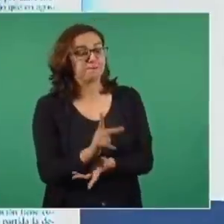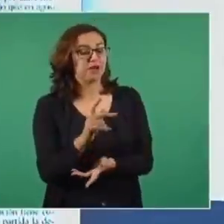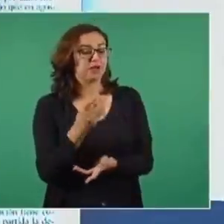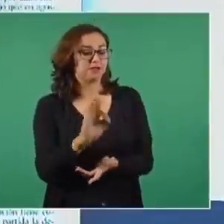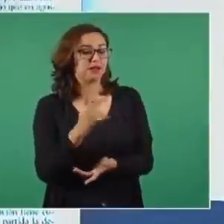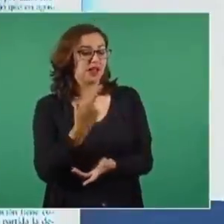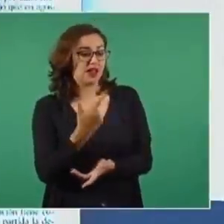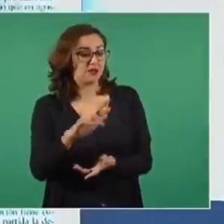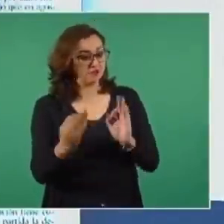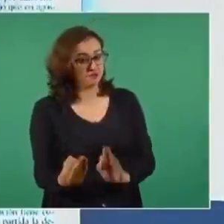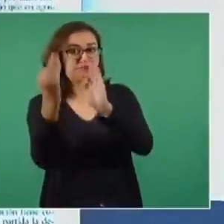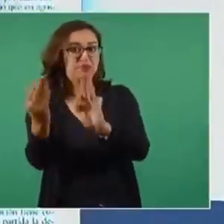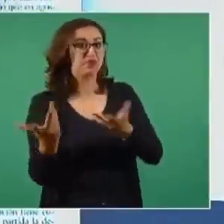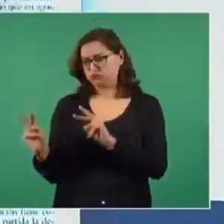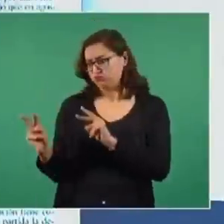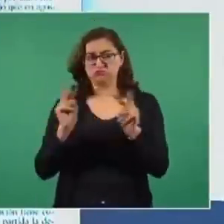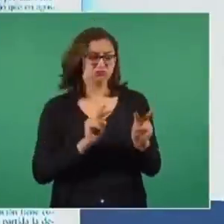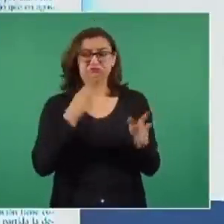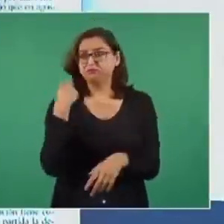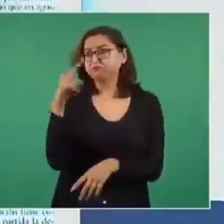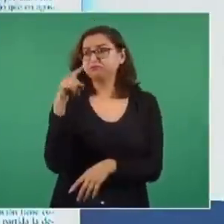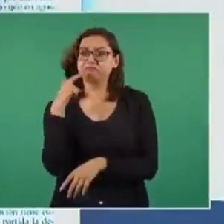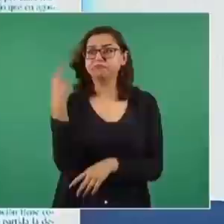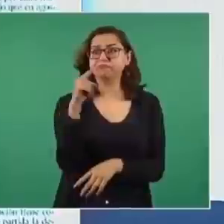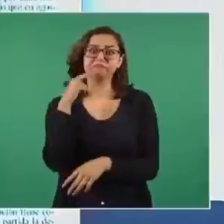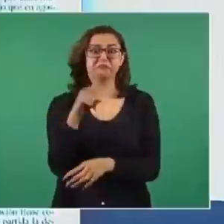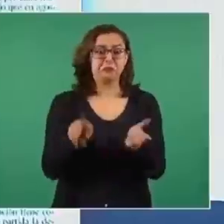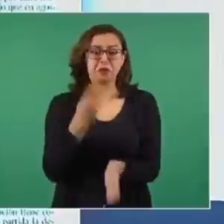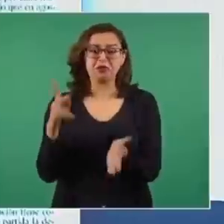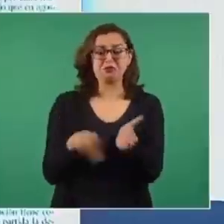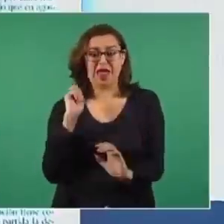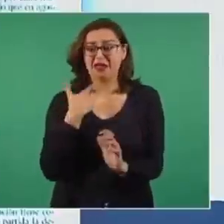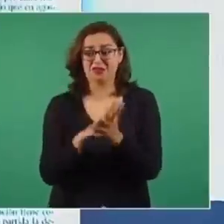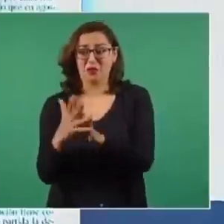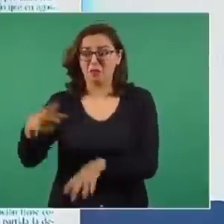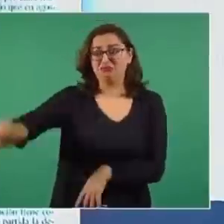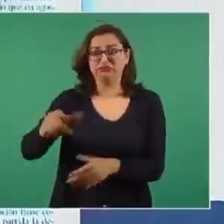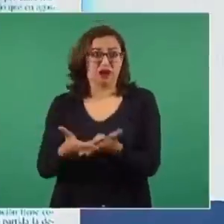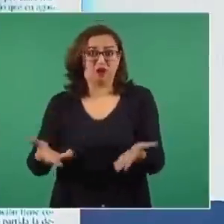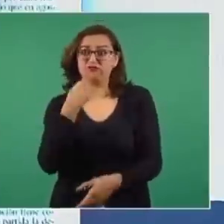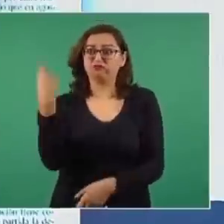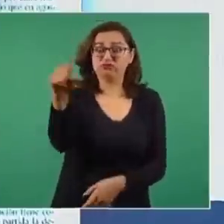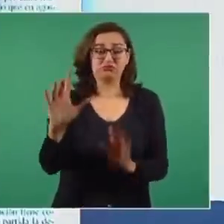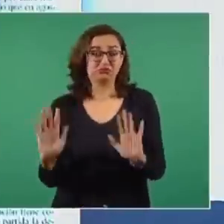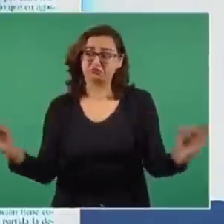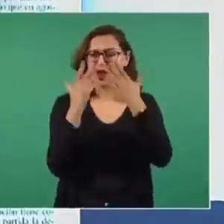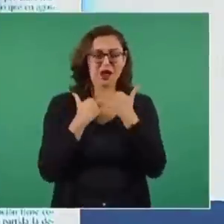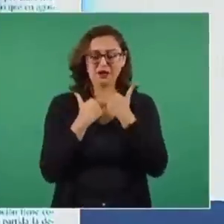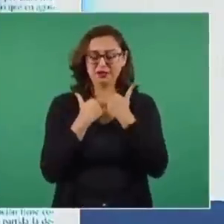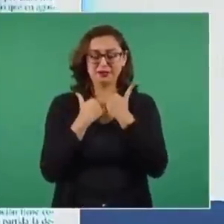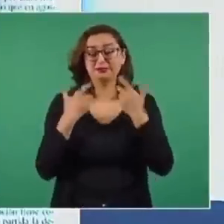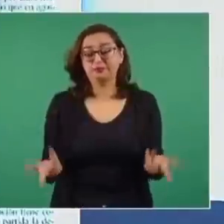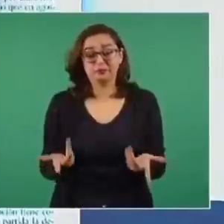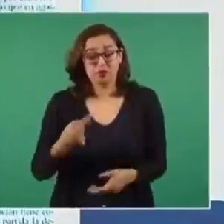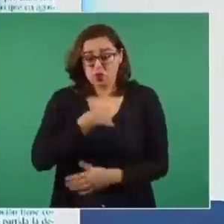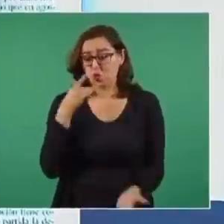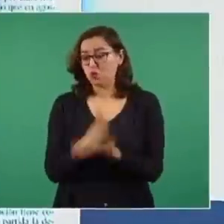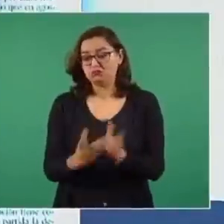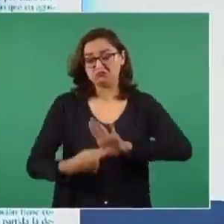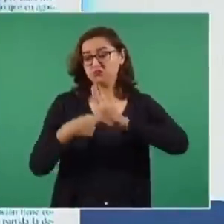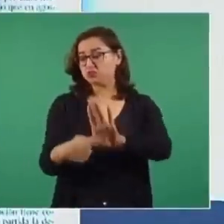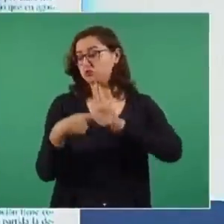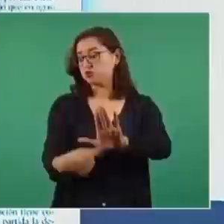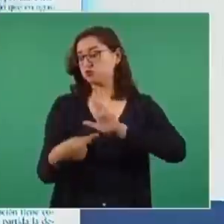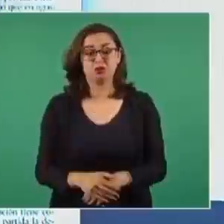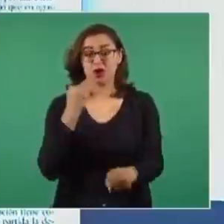persiguiendo el presidente. No es mi fuerte la venganza, no tengo que ver absolutamente nada. No hay persecución. Porque lo más importante de la